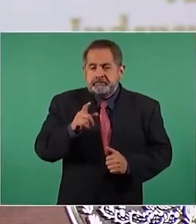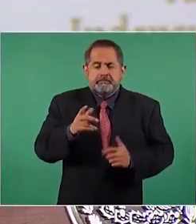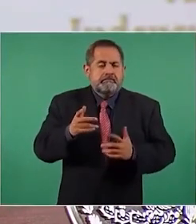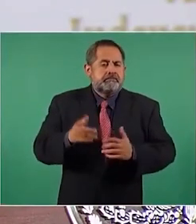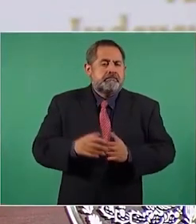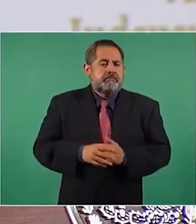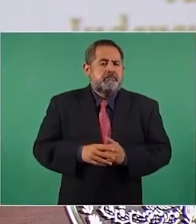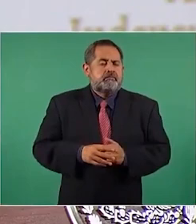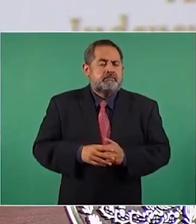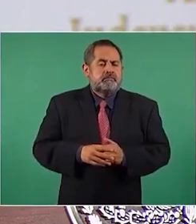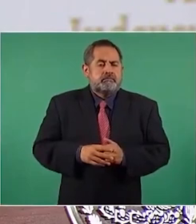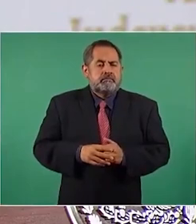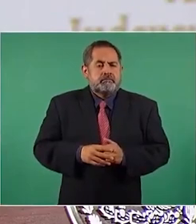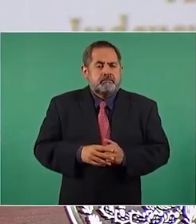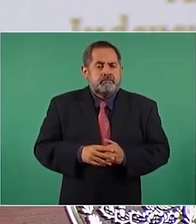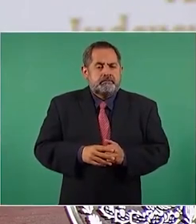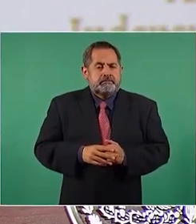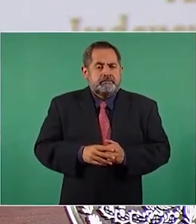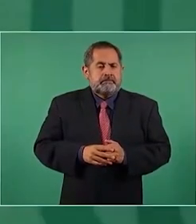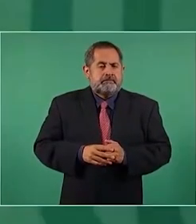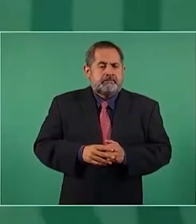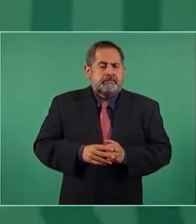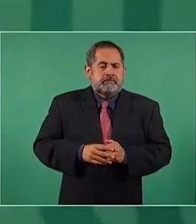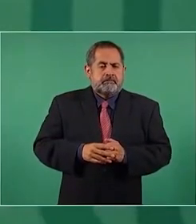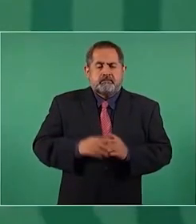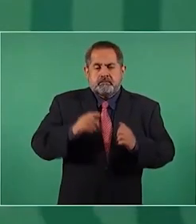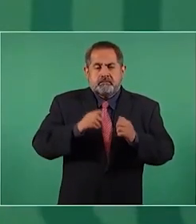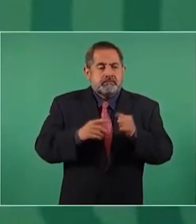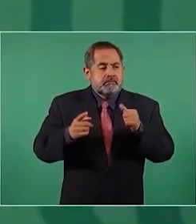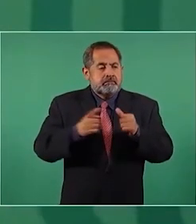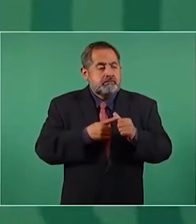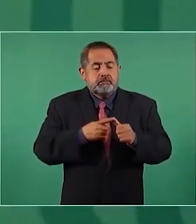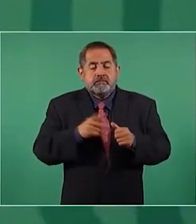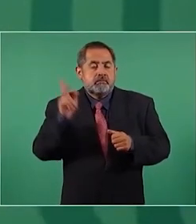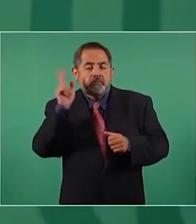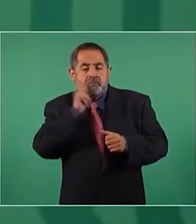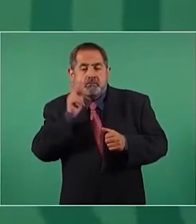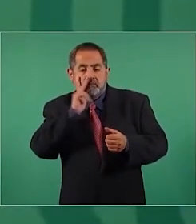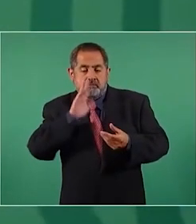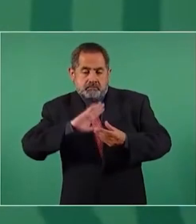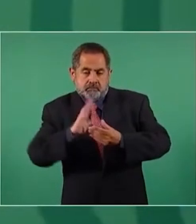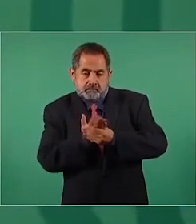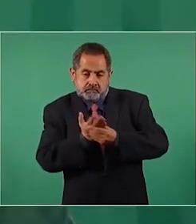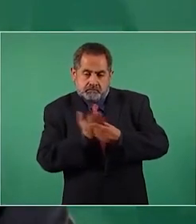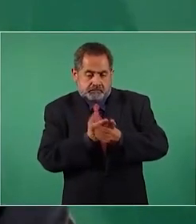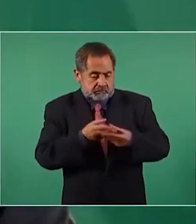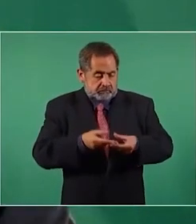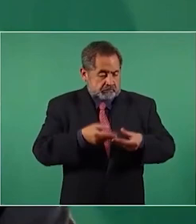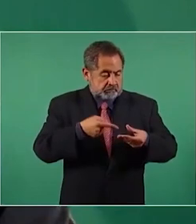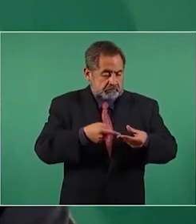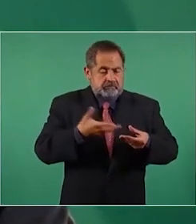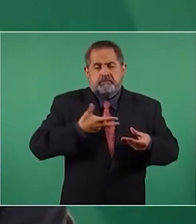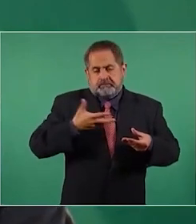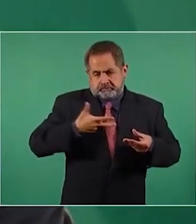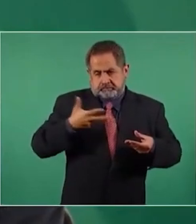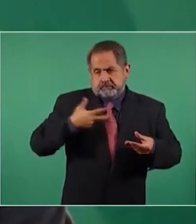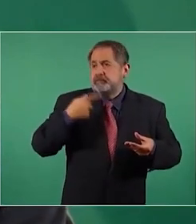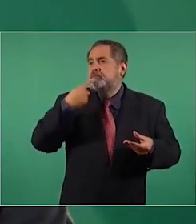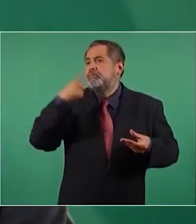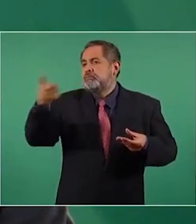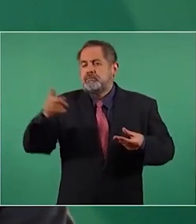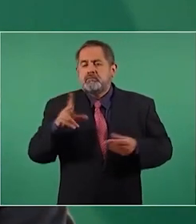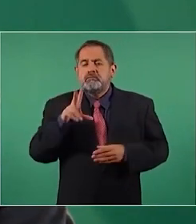hacerlo con pruebas, sin el